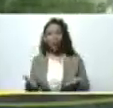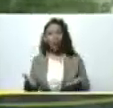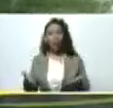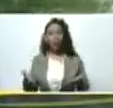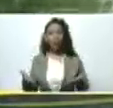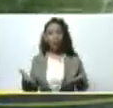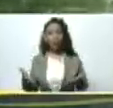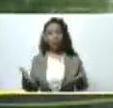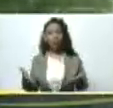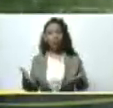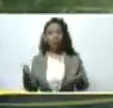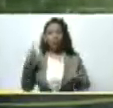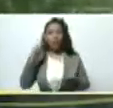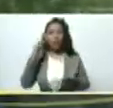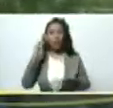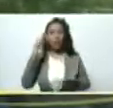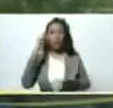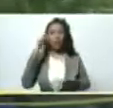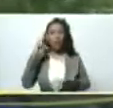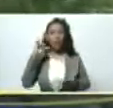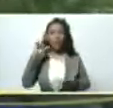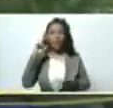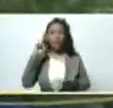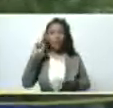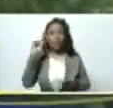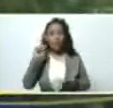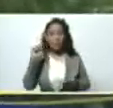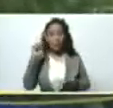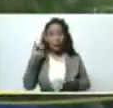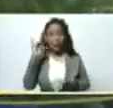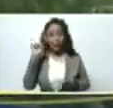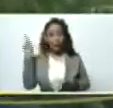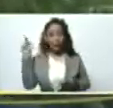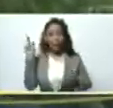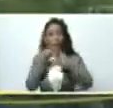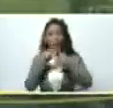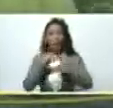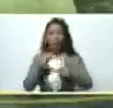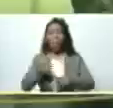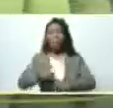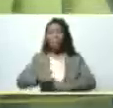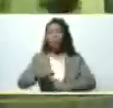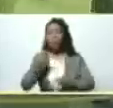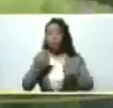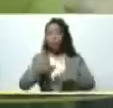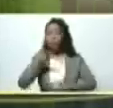Tibisay León señor presidente también que tiene palabras bien importantes y bien interesantes para este programa